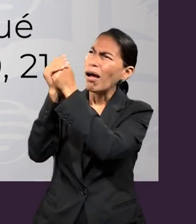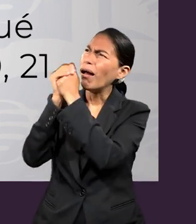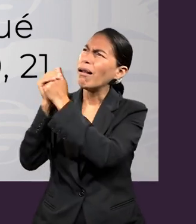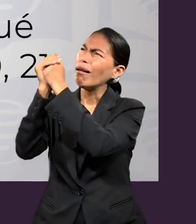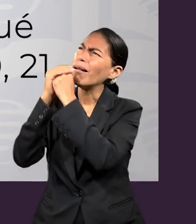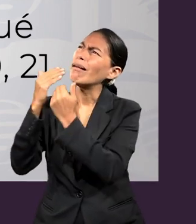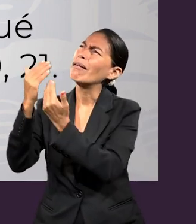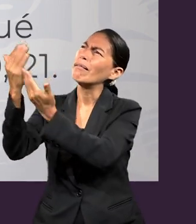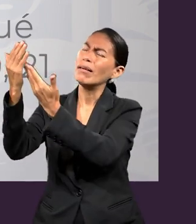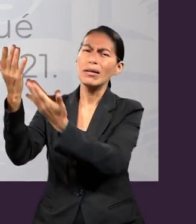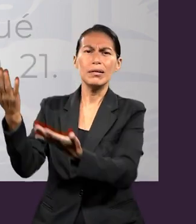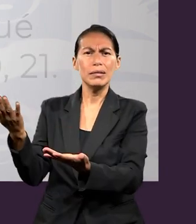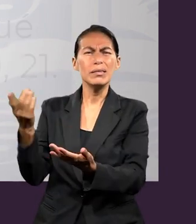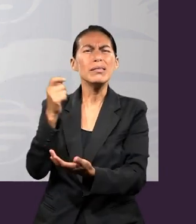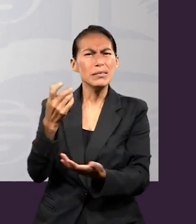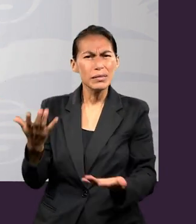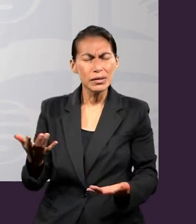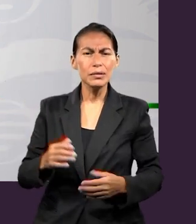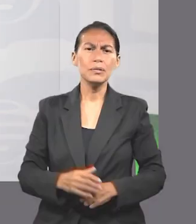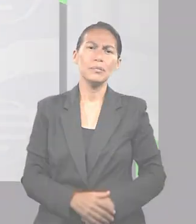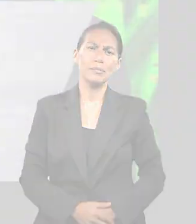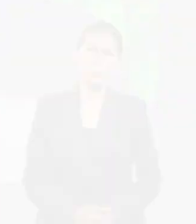versículos 20 y 21?